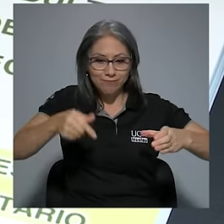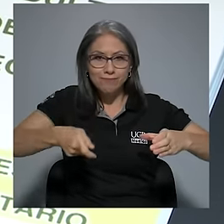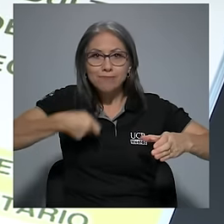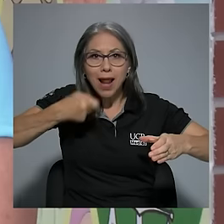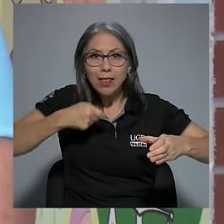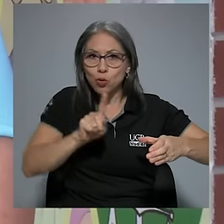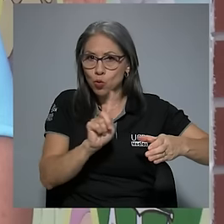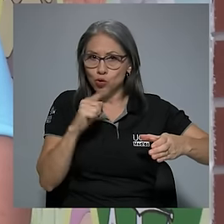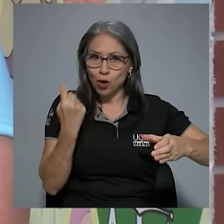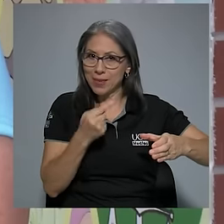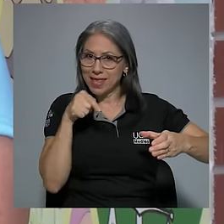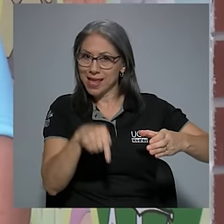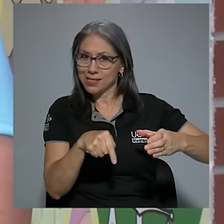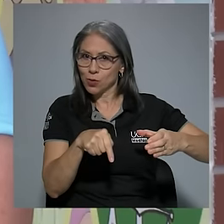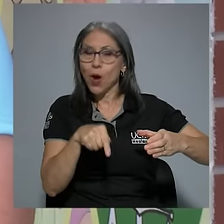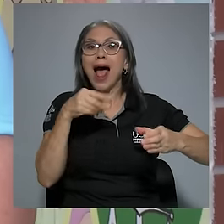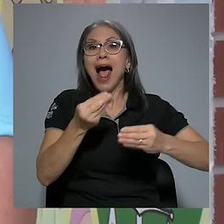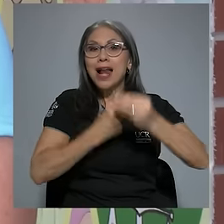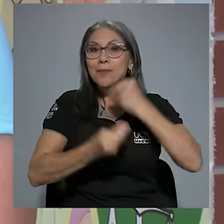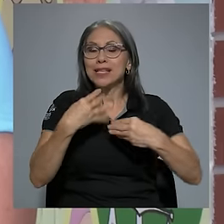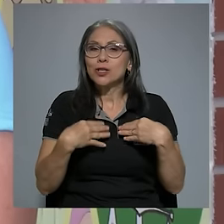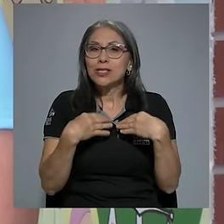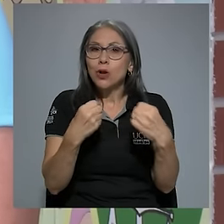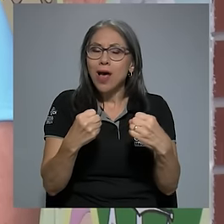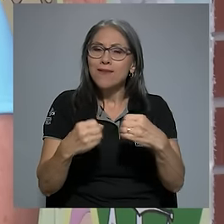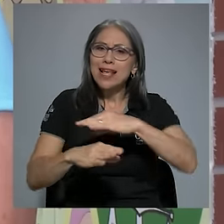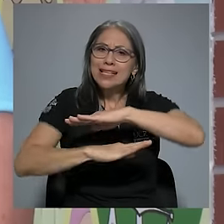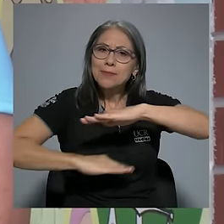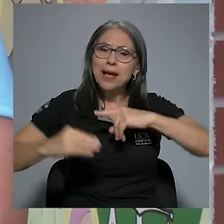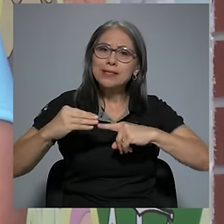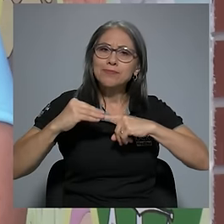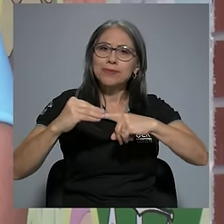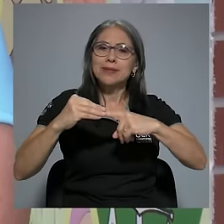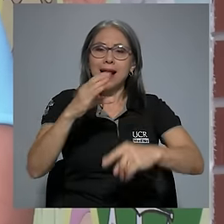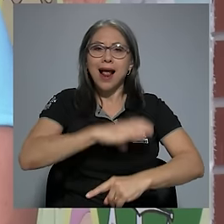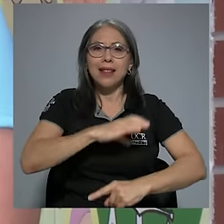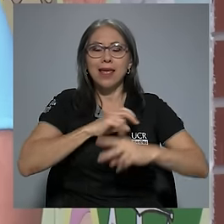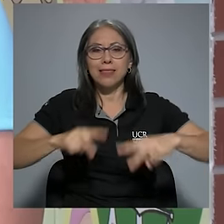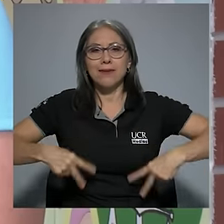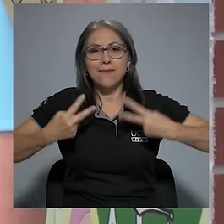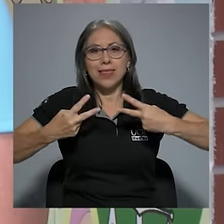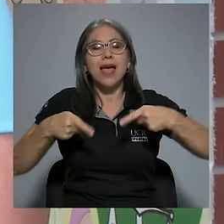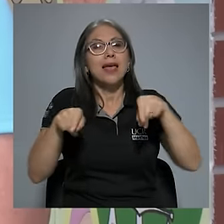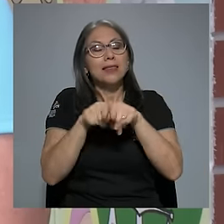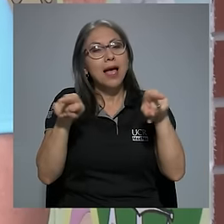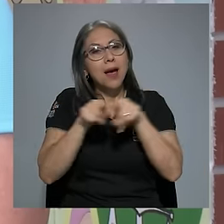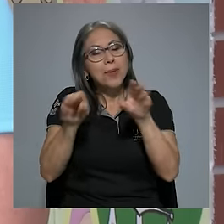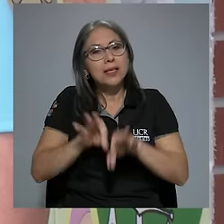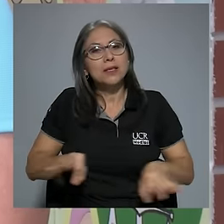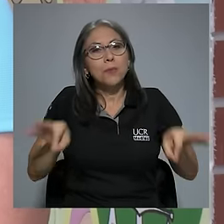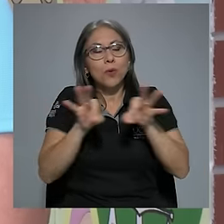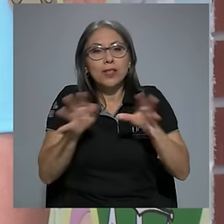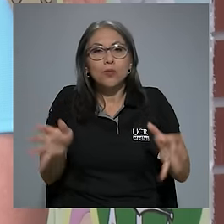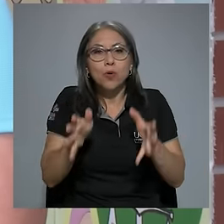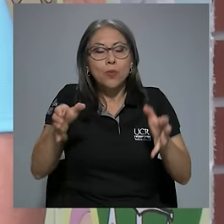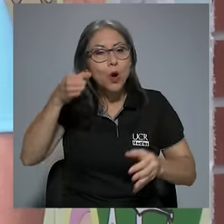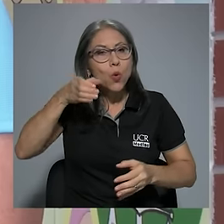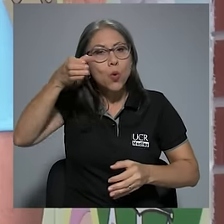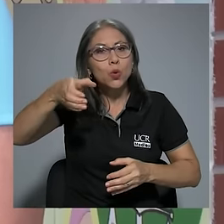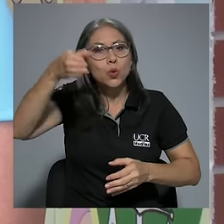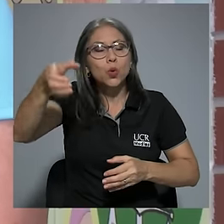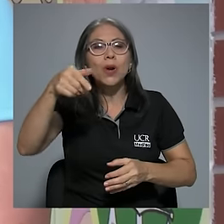que la alimentación saludable es pilar de calidad de vida y que también es importante el fomento de nuestra cultura